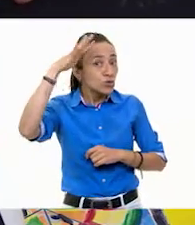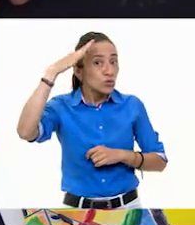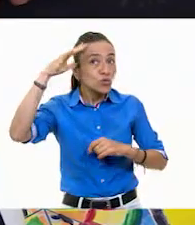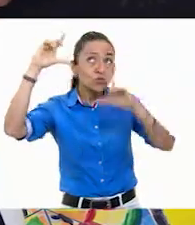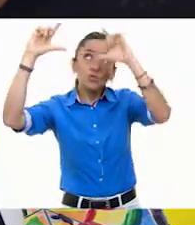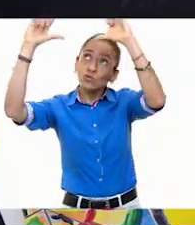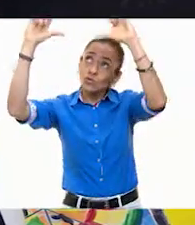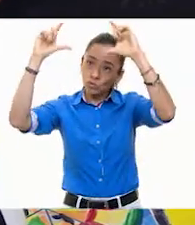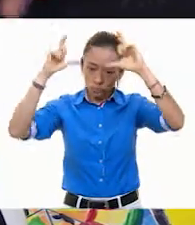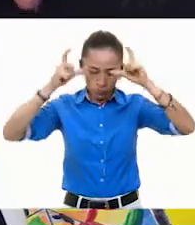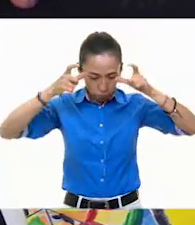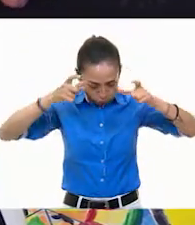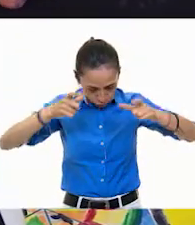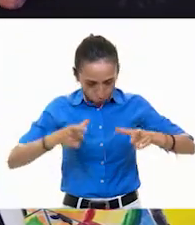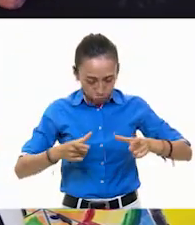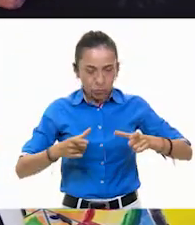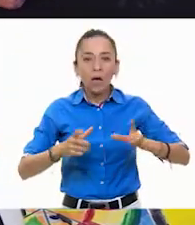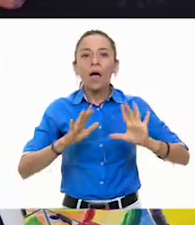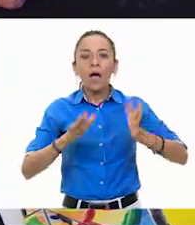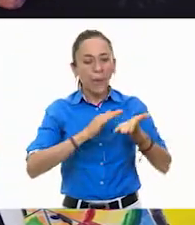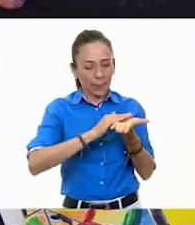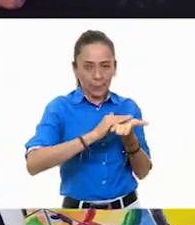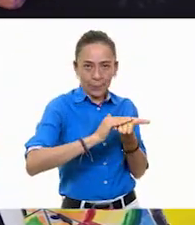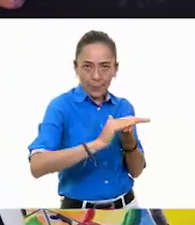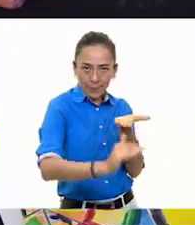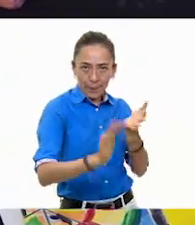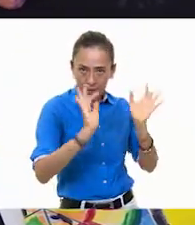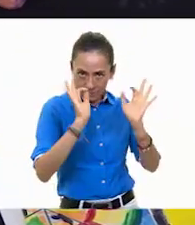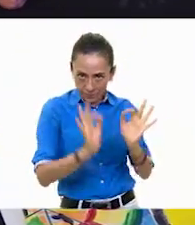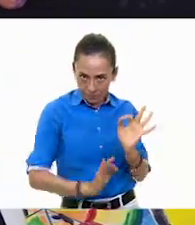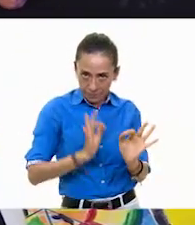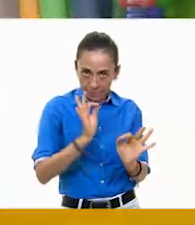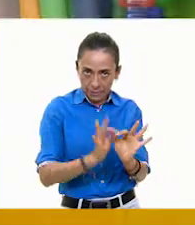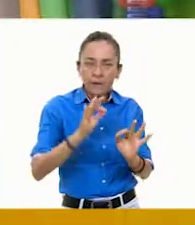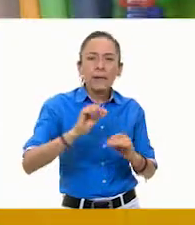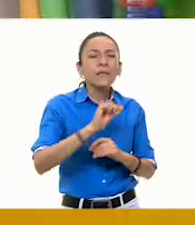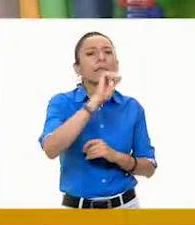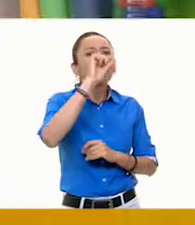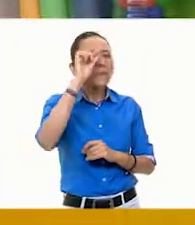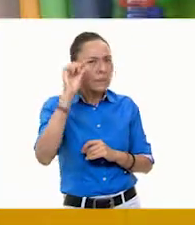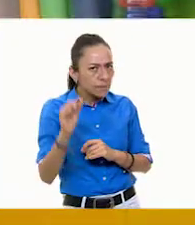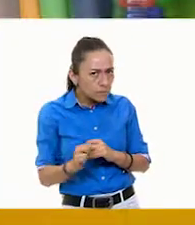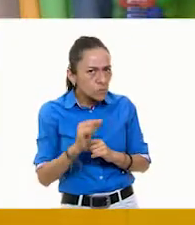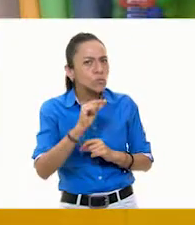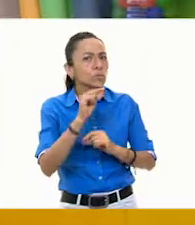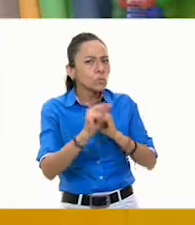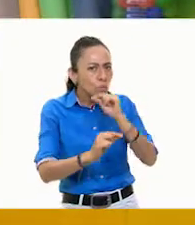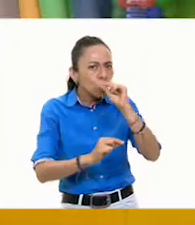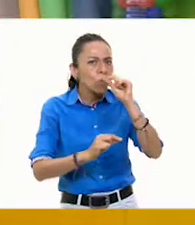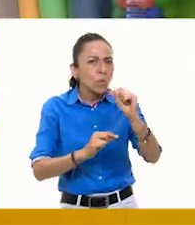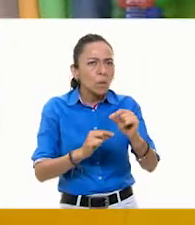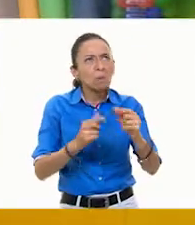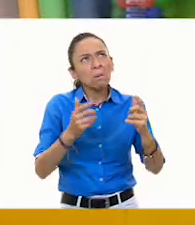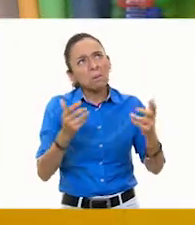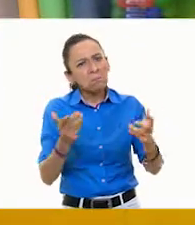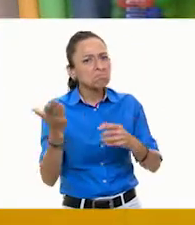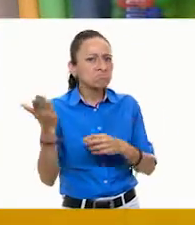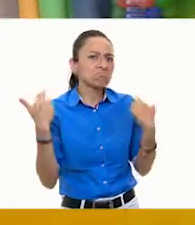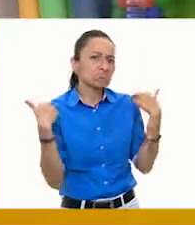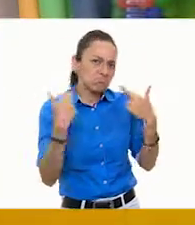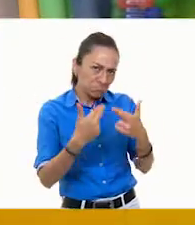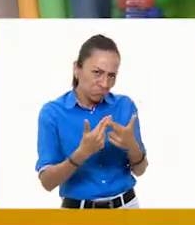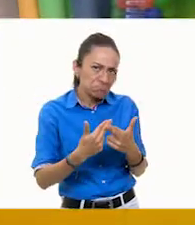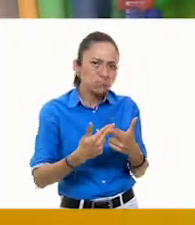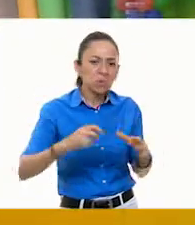nuestra plastilina, nuestro espacio muy liso, vamos a ir trazando poco a poco con un objeto. En este caso, el maestro tiene una